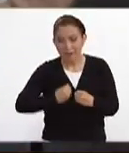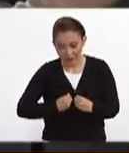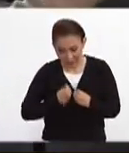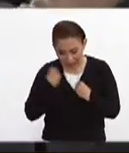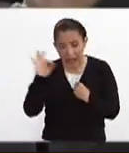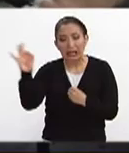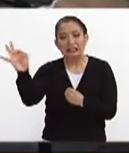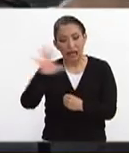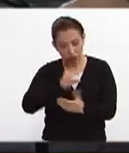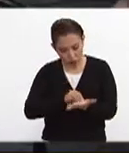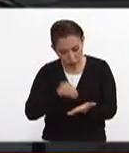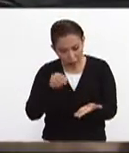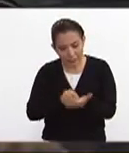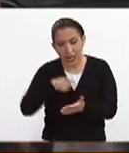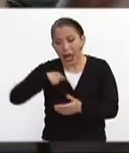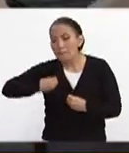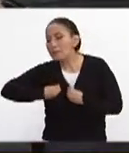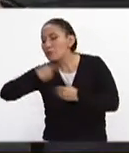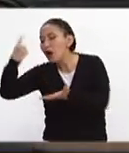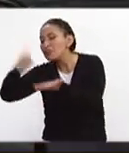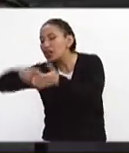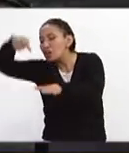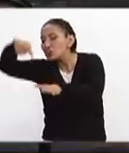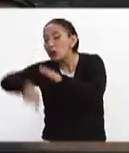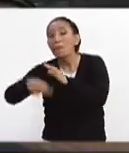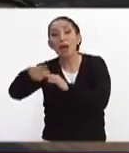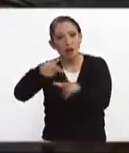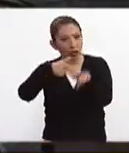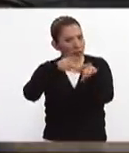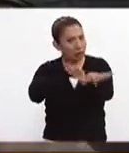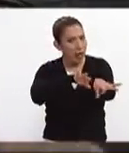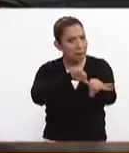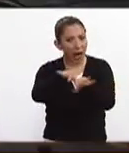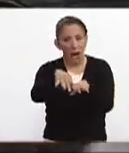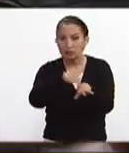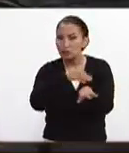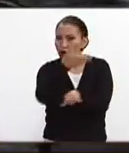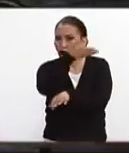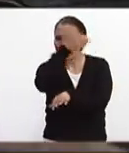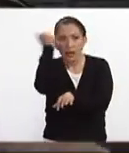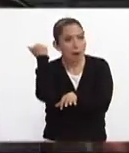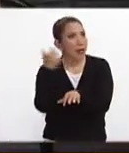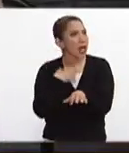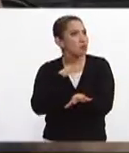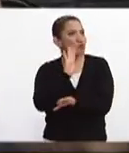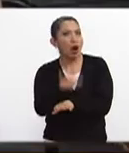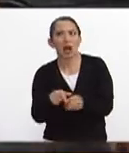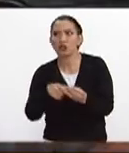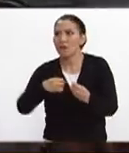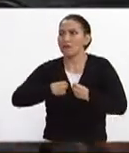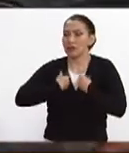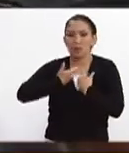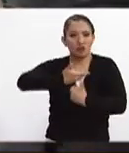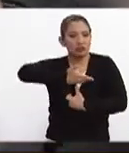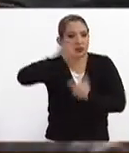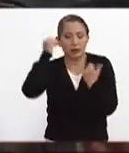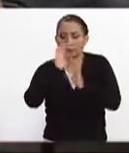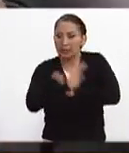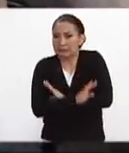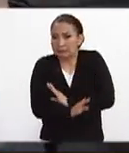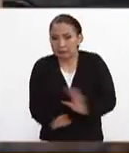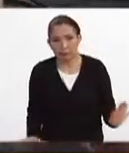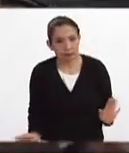si posiblemente haya vida bajo los escombros pero siguen trabajando no se sabe si van a sacar un cuerpo con vida o desgraciadamente quizá